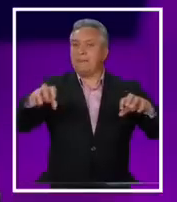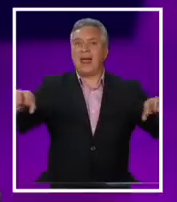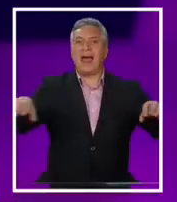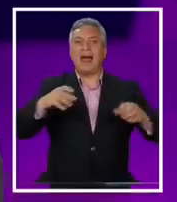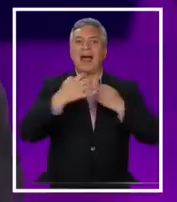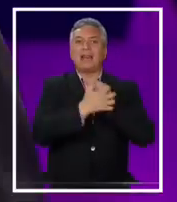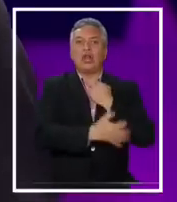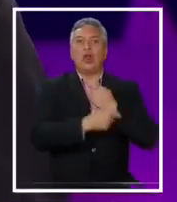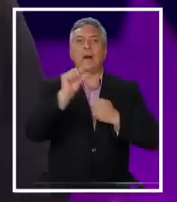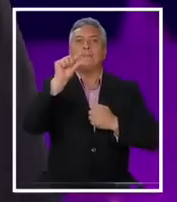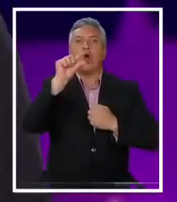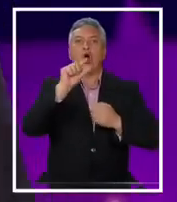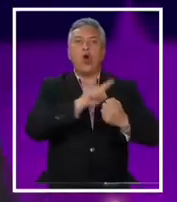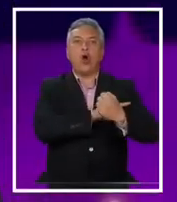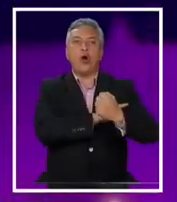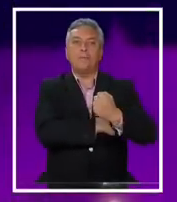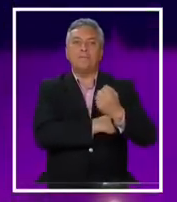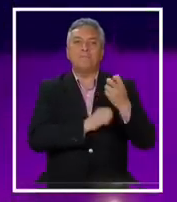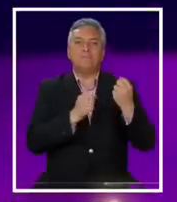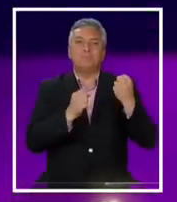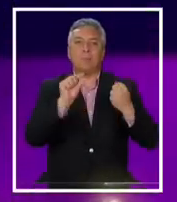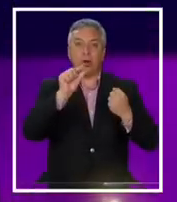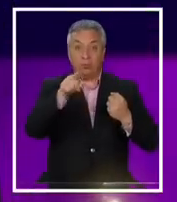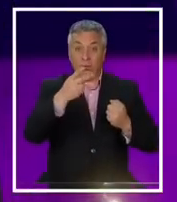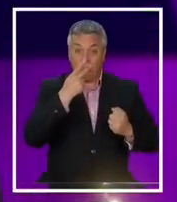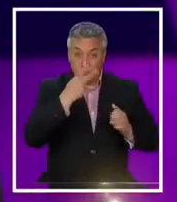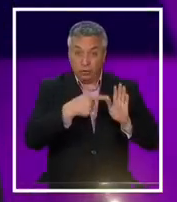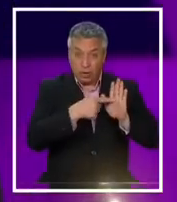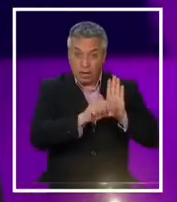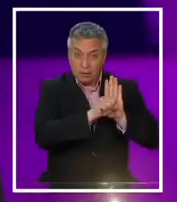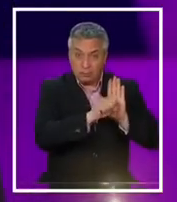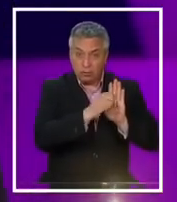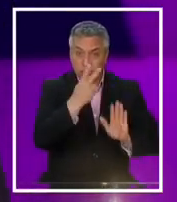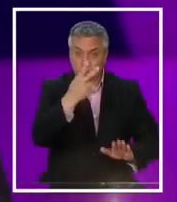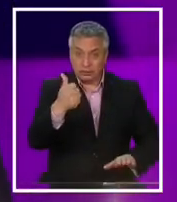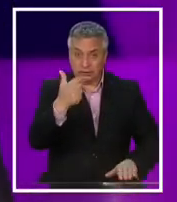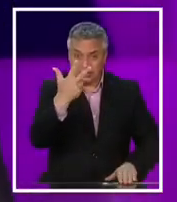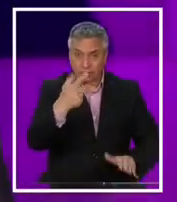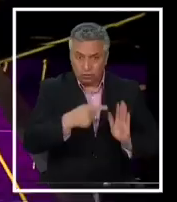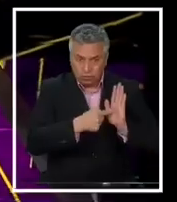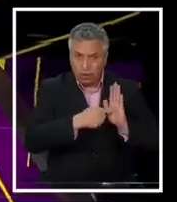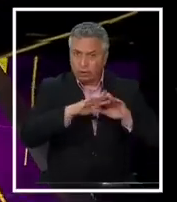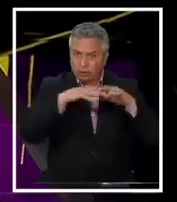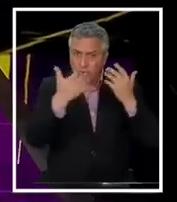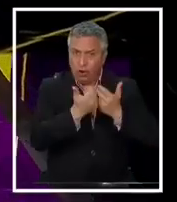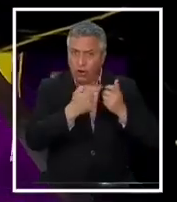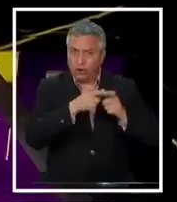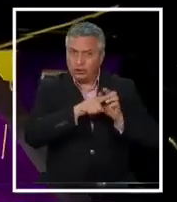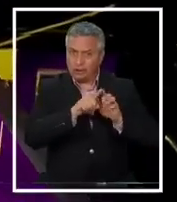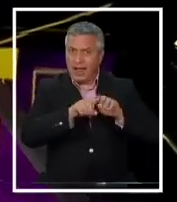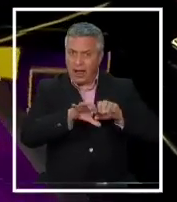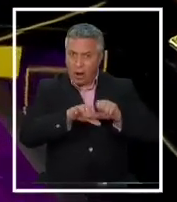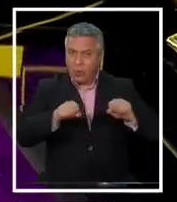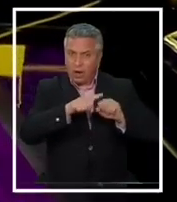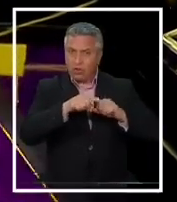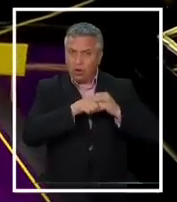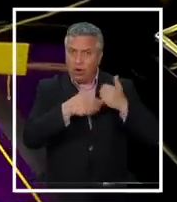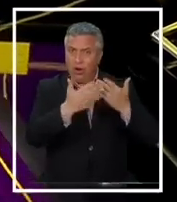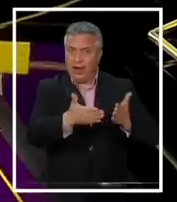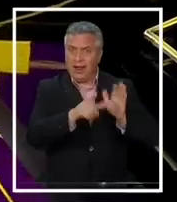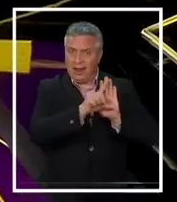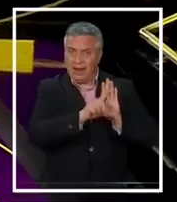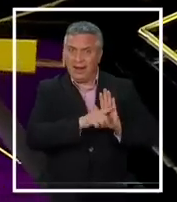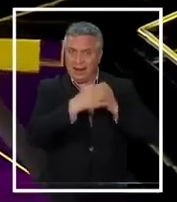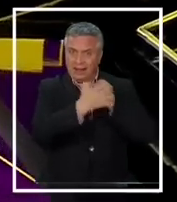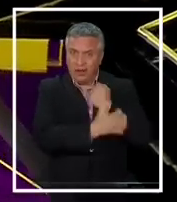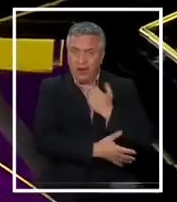facultades. Yo no sé si Belisario leyó el artículo 268 con todas las leyes que son de acuerdo regional, porque efectivamente esa